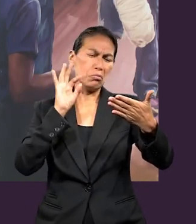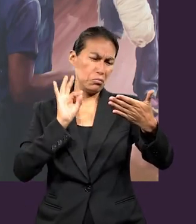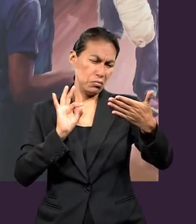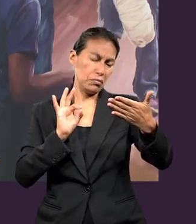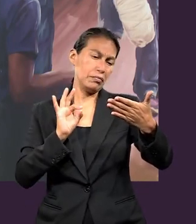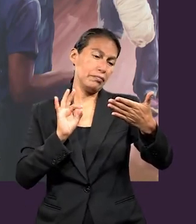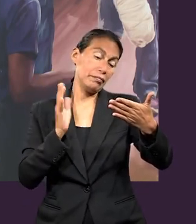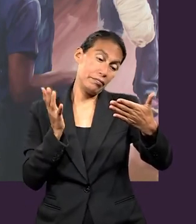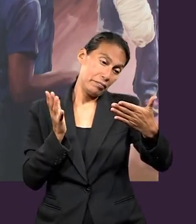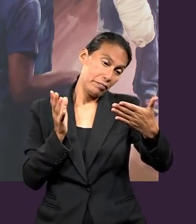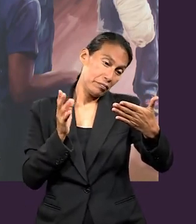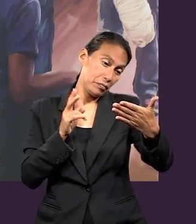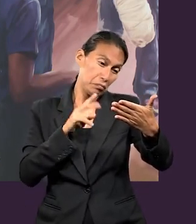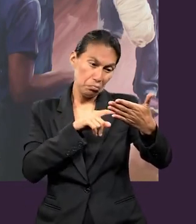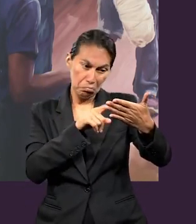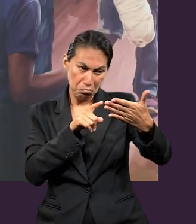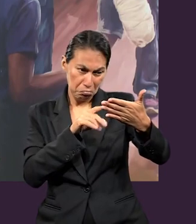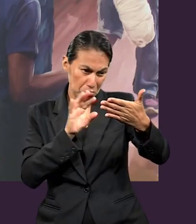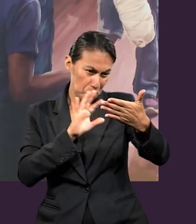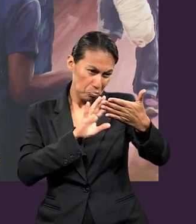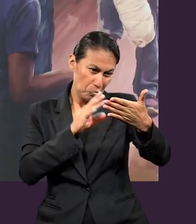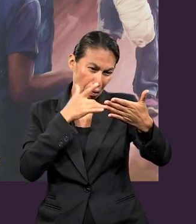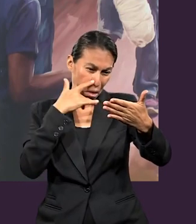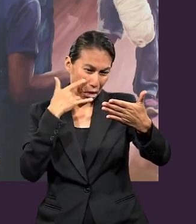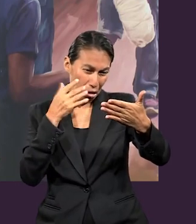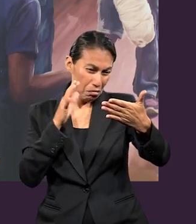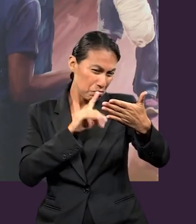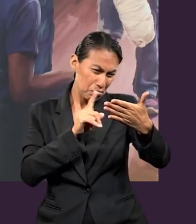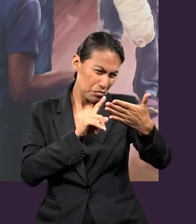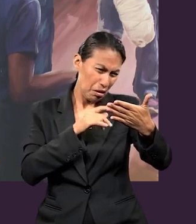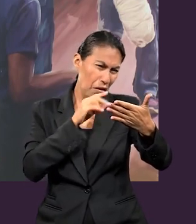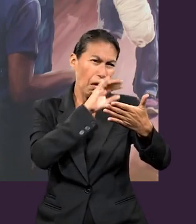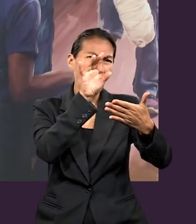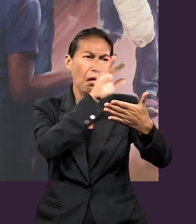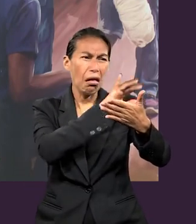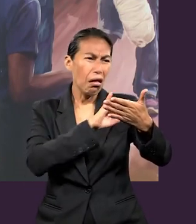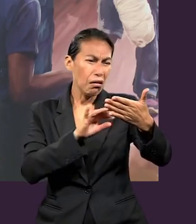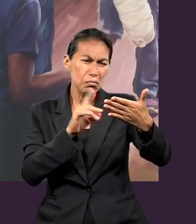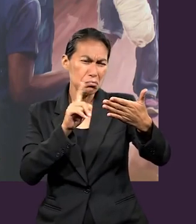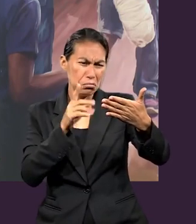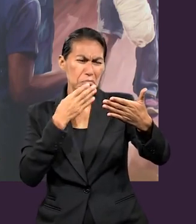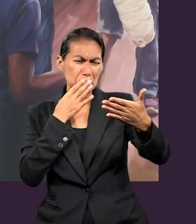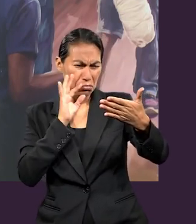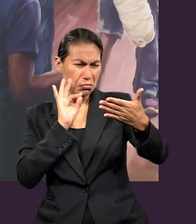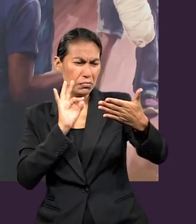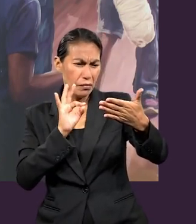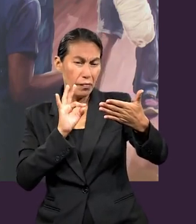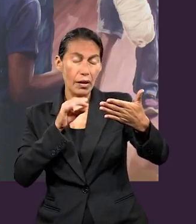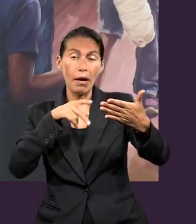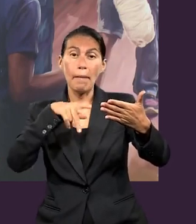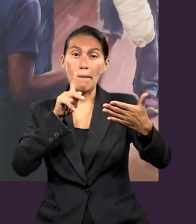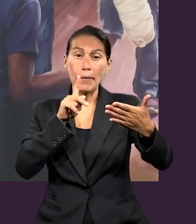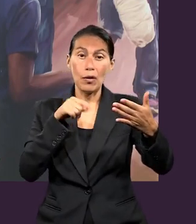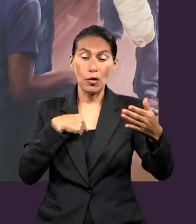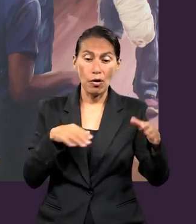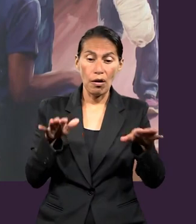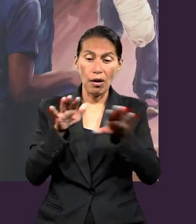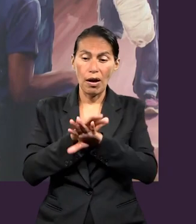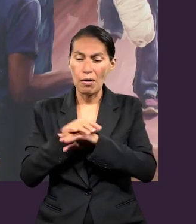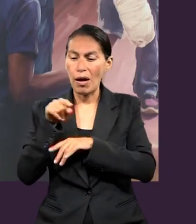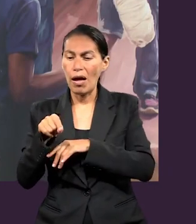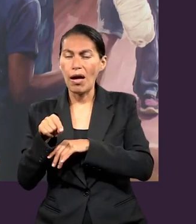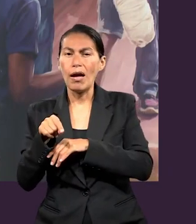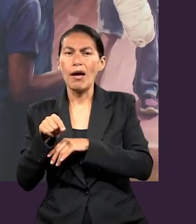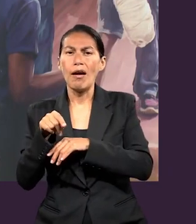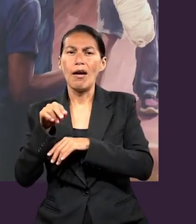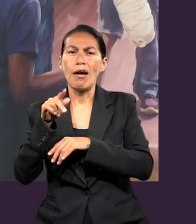iluminación, no sé, la velocidad de obturación fue muy buena, no se ve tanto ruido en la foto. Pero cuando yo ya la